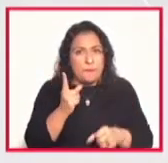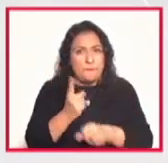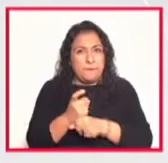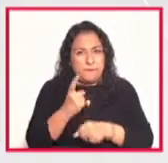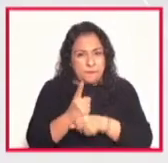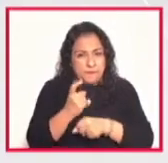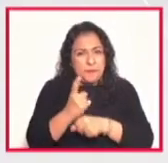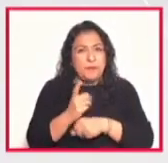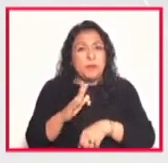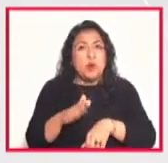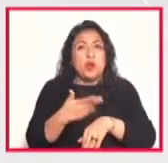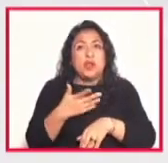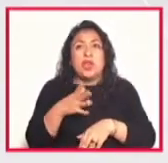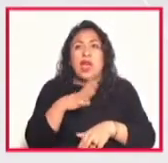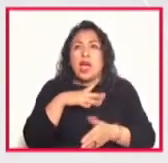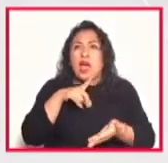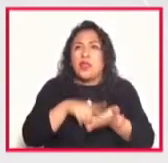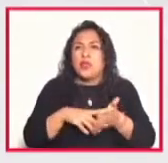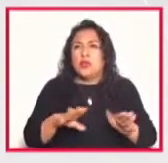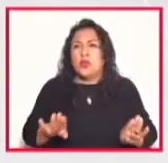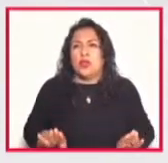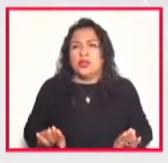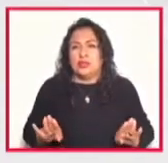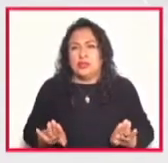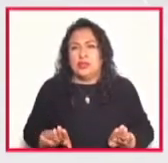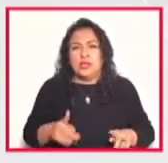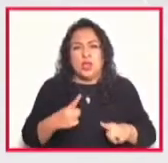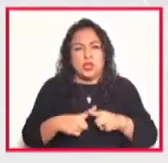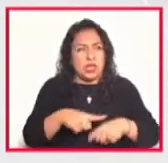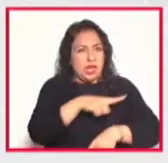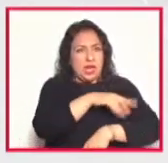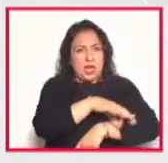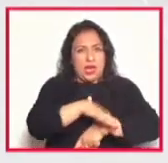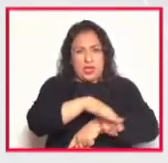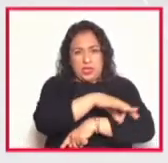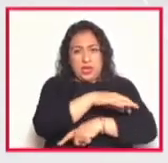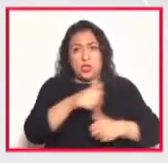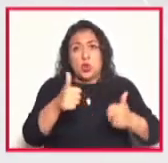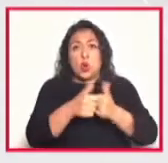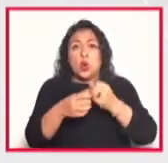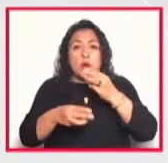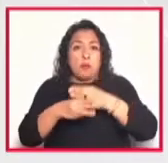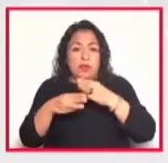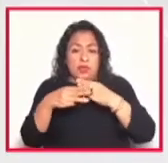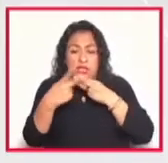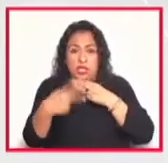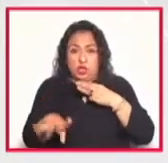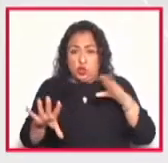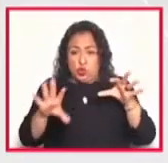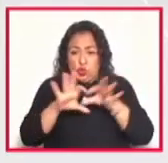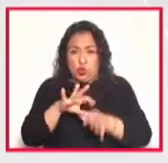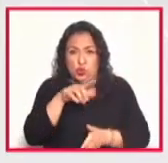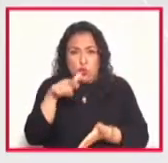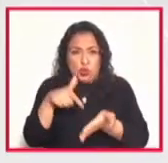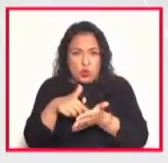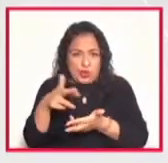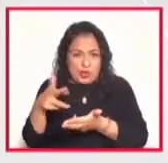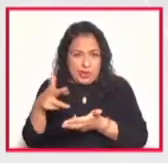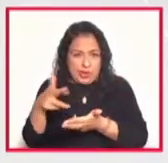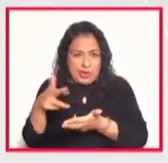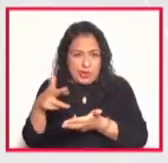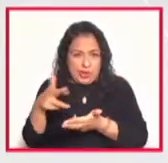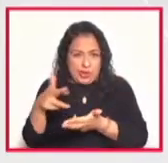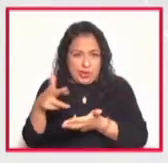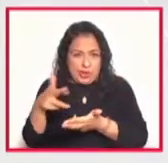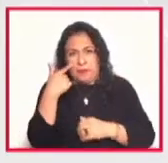conjuga el estilo del arquitecto con los materiales orgánicos locales como podemos ver en